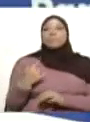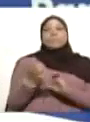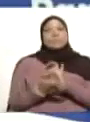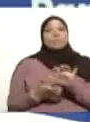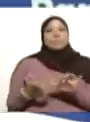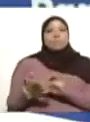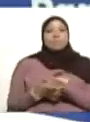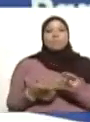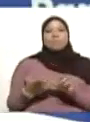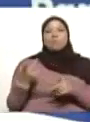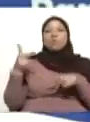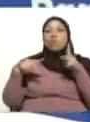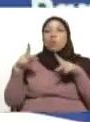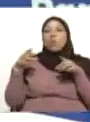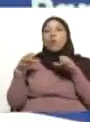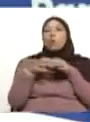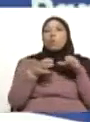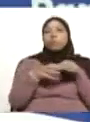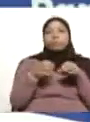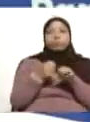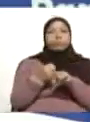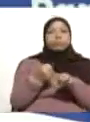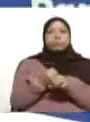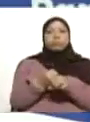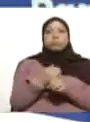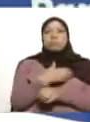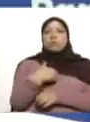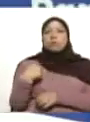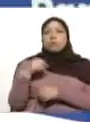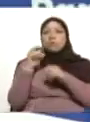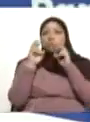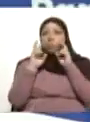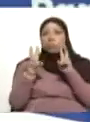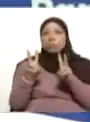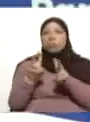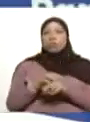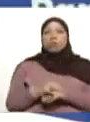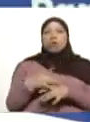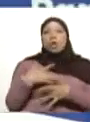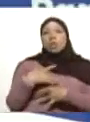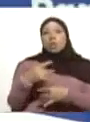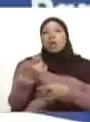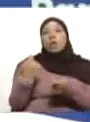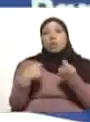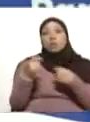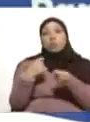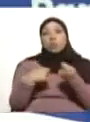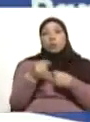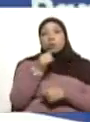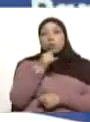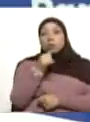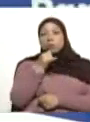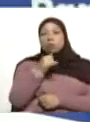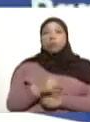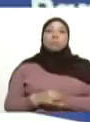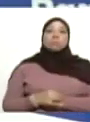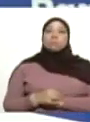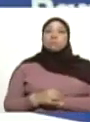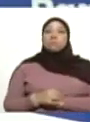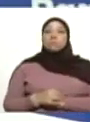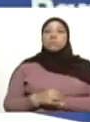ni con ponendas, con grupos por aquí, grupos por allá, que quieren, mira, sus intereses comerciales por encima de